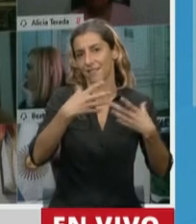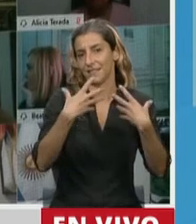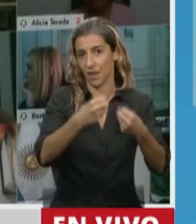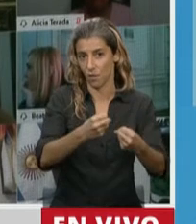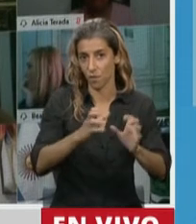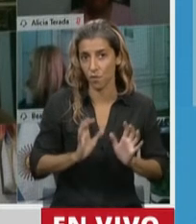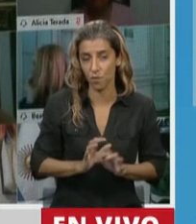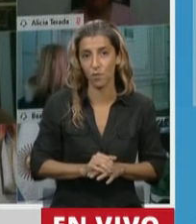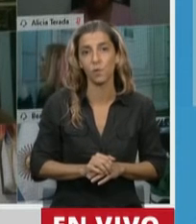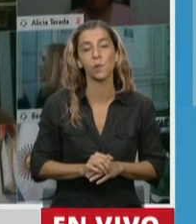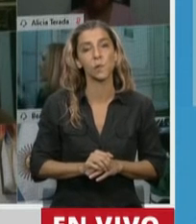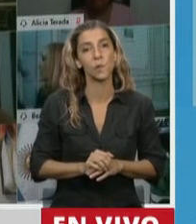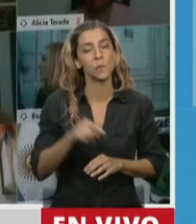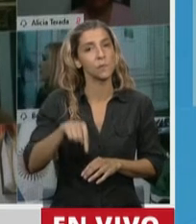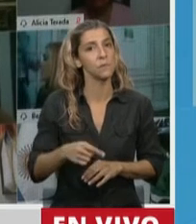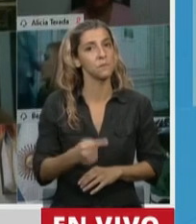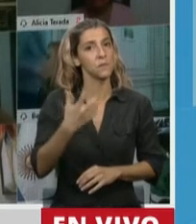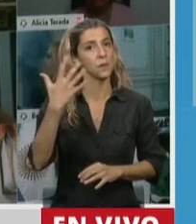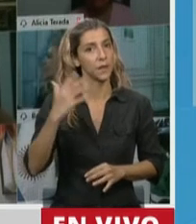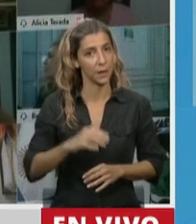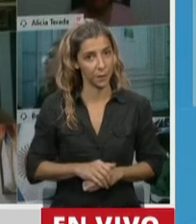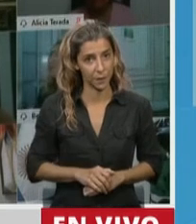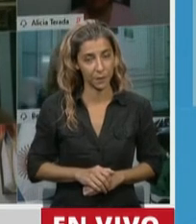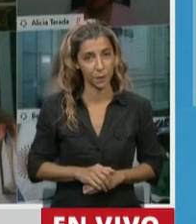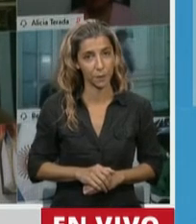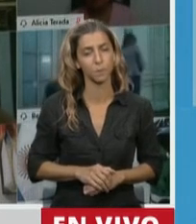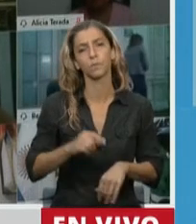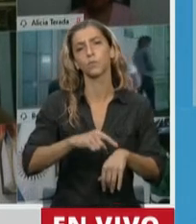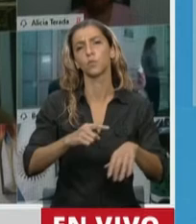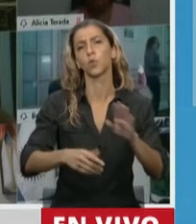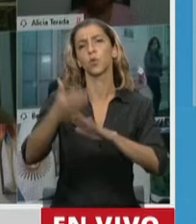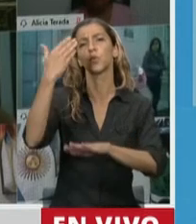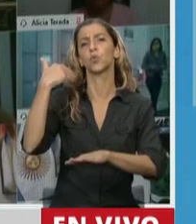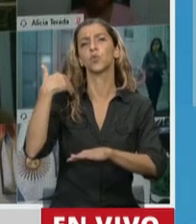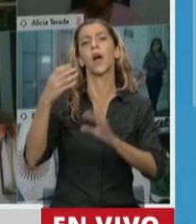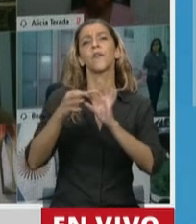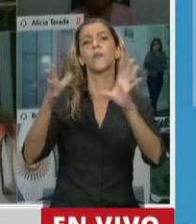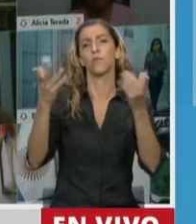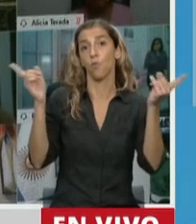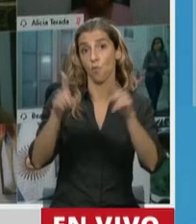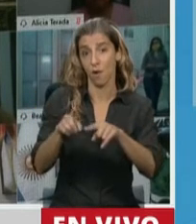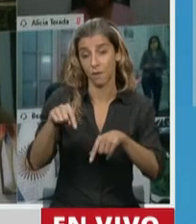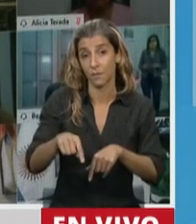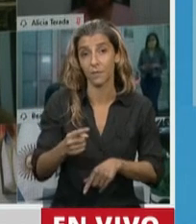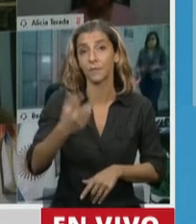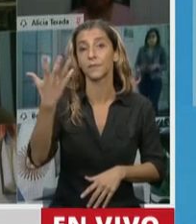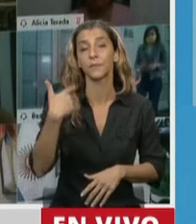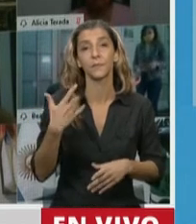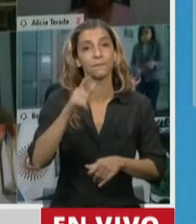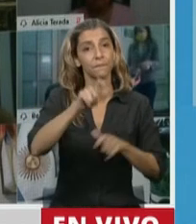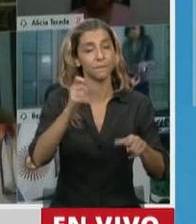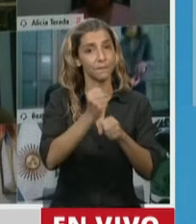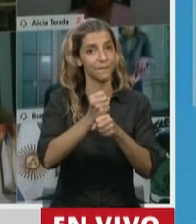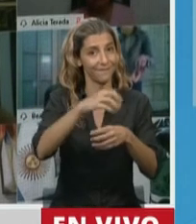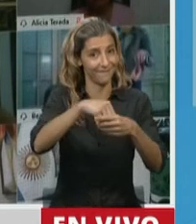la primera vez desde que se reinstaló la democracia en nuestro país que la salud, el equipo de salud y la problemática